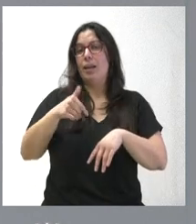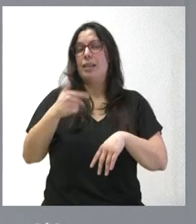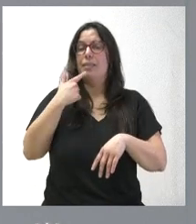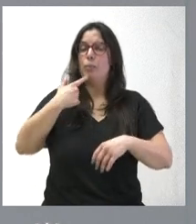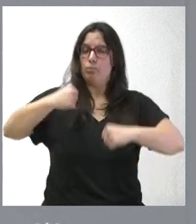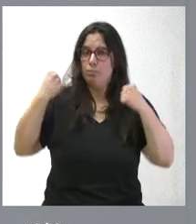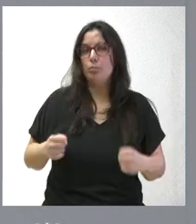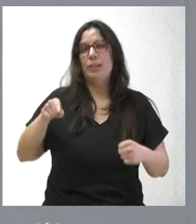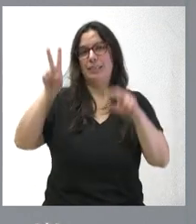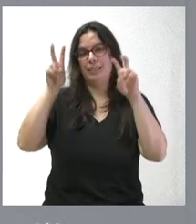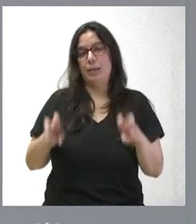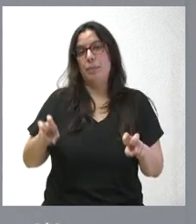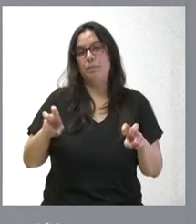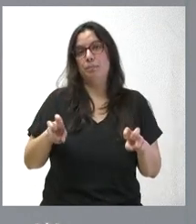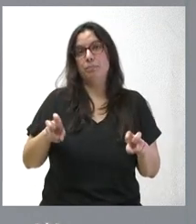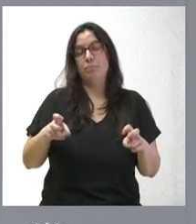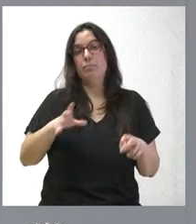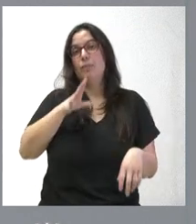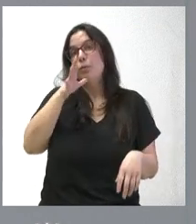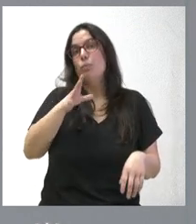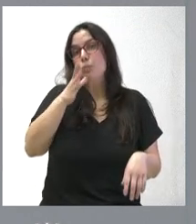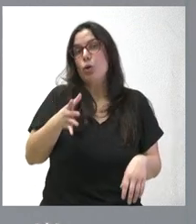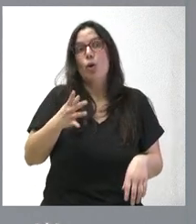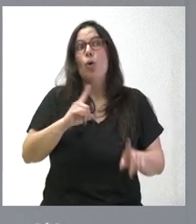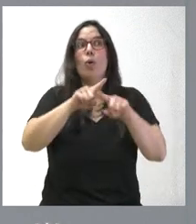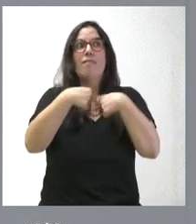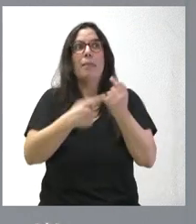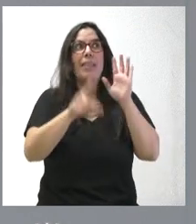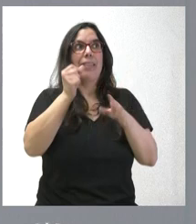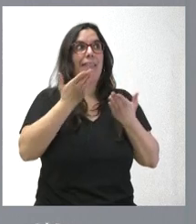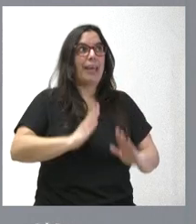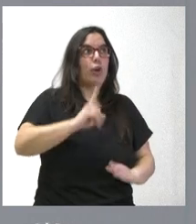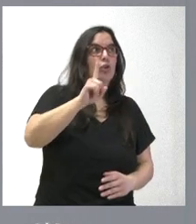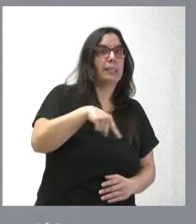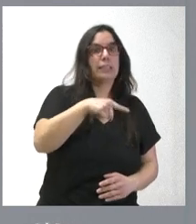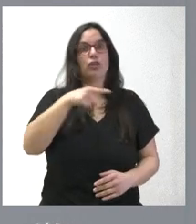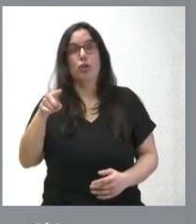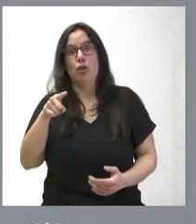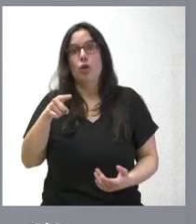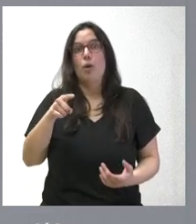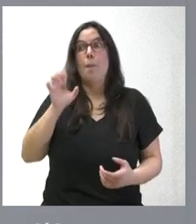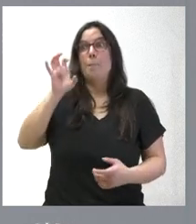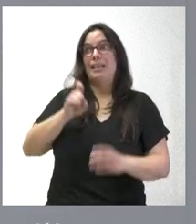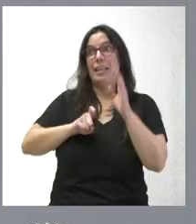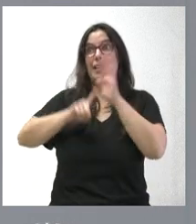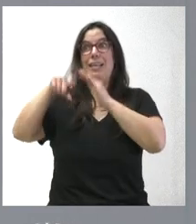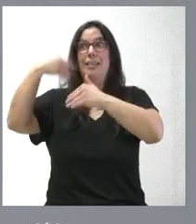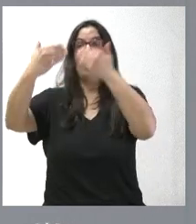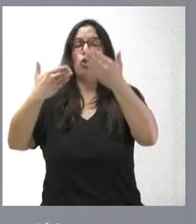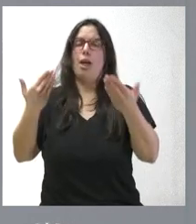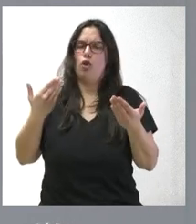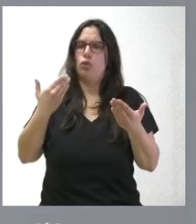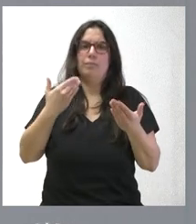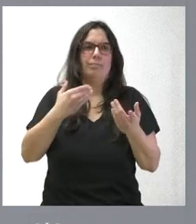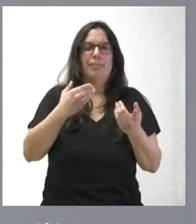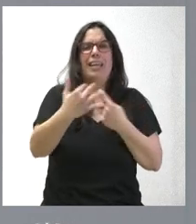en ello, pero las razones, lógicamente, por las que una familia decide tener un hijo en los países más desarrollados, tiene que ver con muchísimos